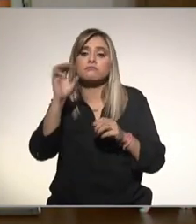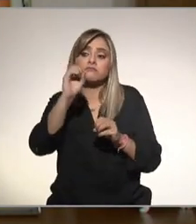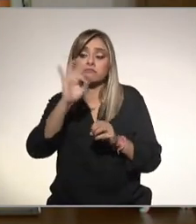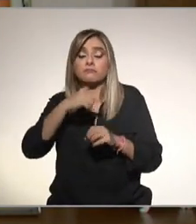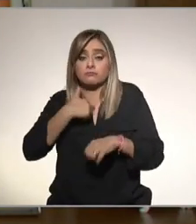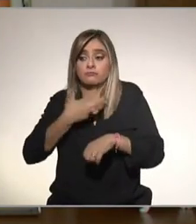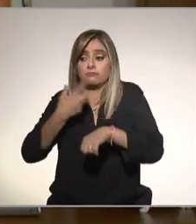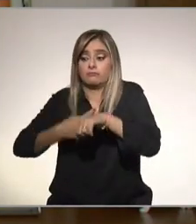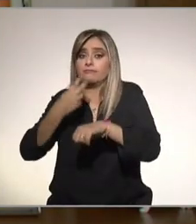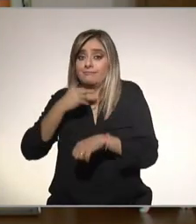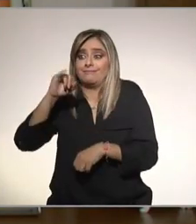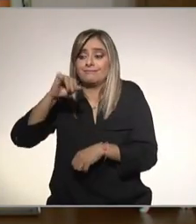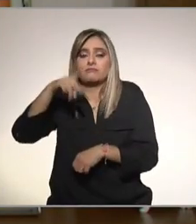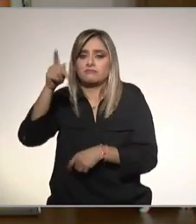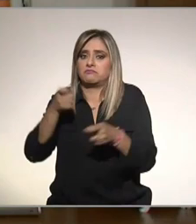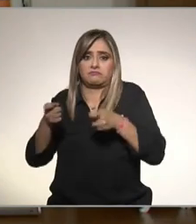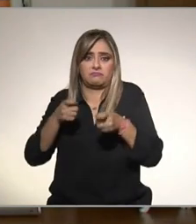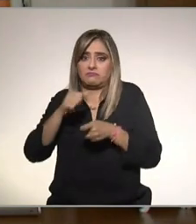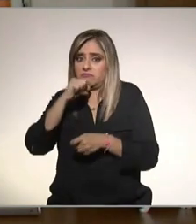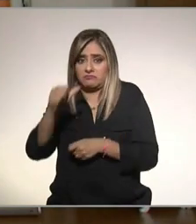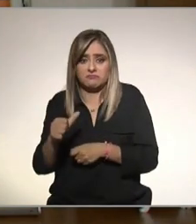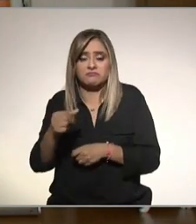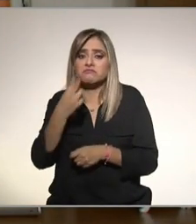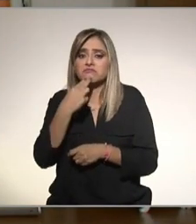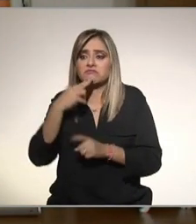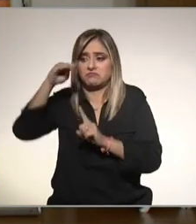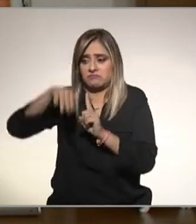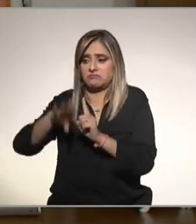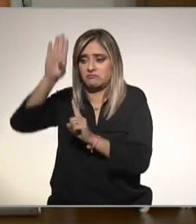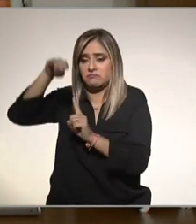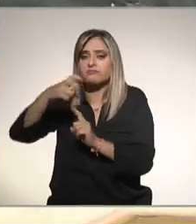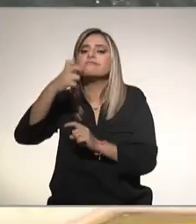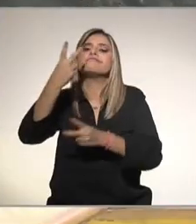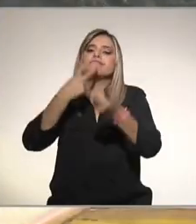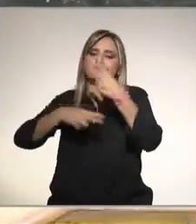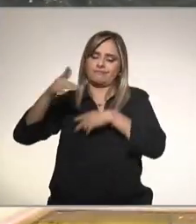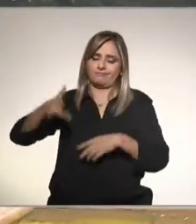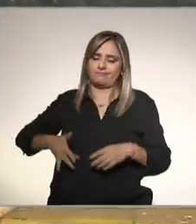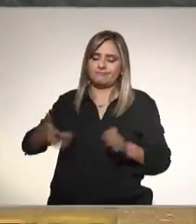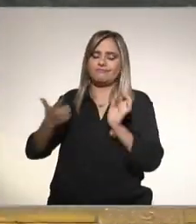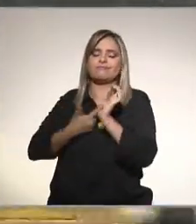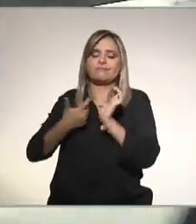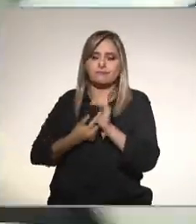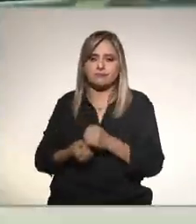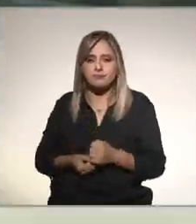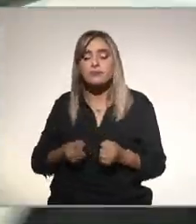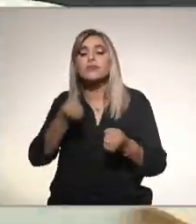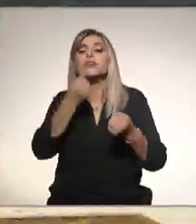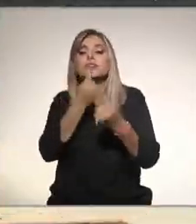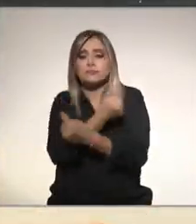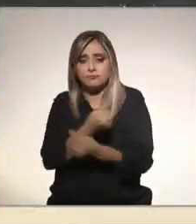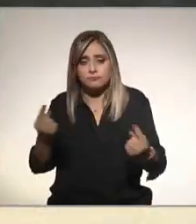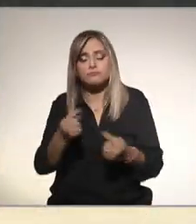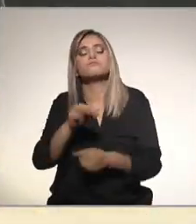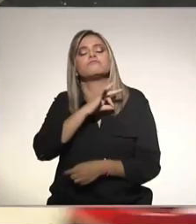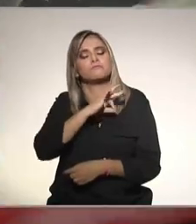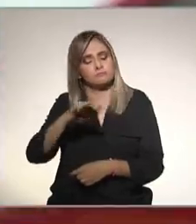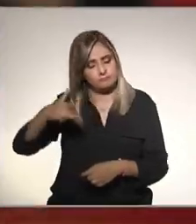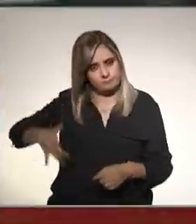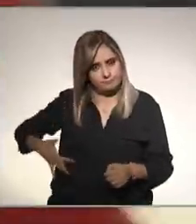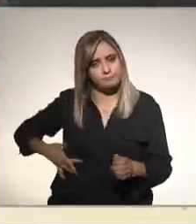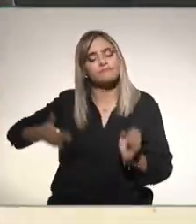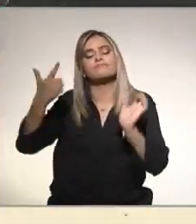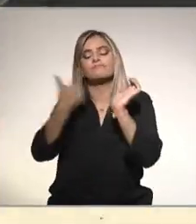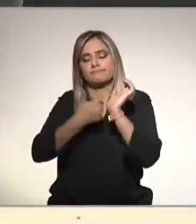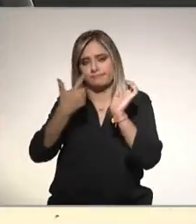entonces el diabético es controlado con frecuencias de hígado graso los niños pueden tener esteatosis hepática